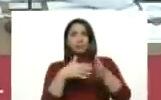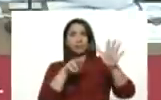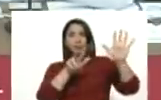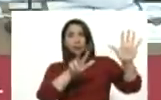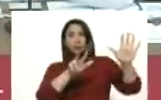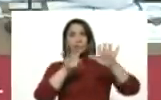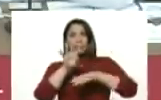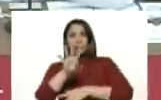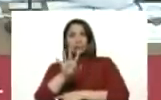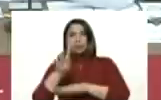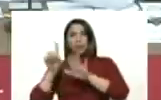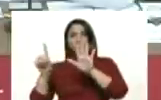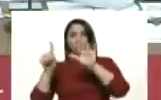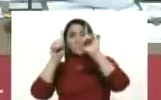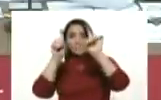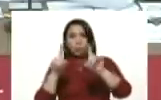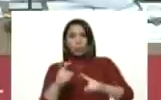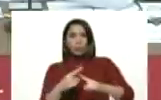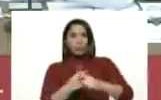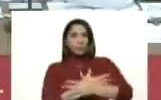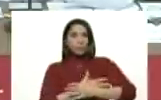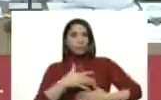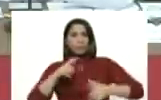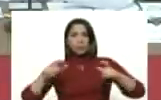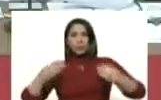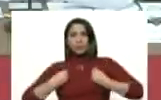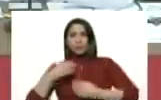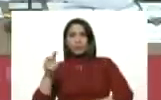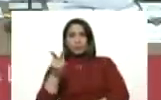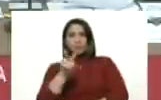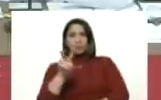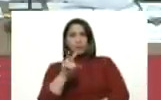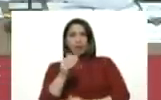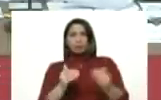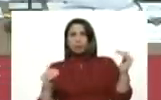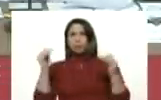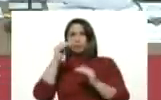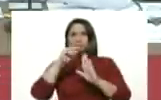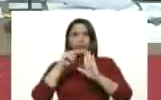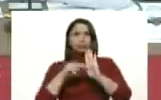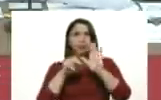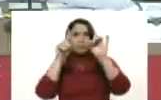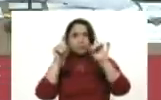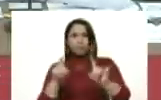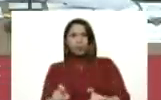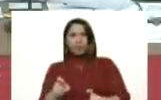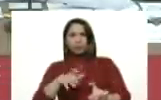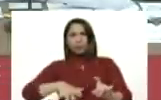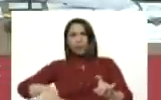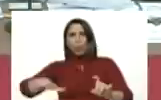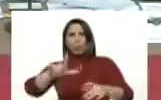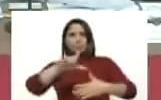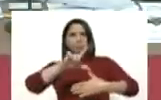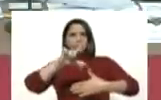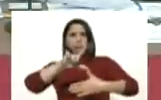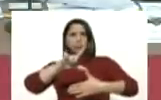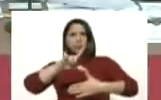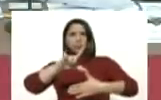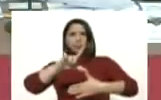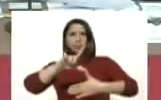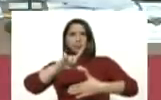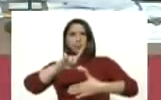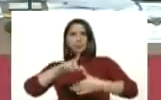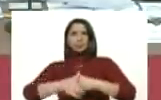28.846 pruebas por millón de habitantes. El más alto nivel de pruebas de todo el continente americano.